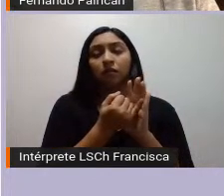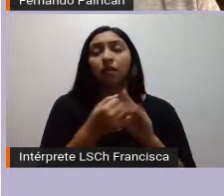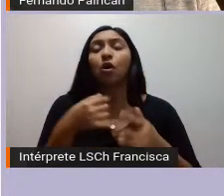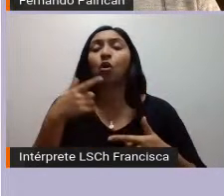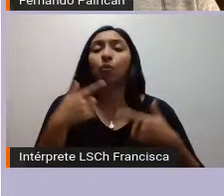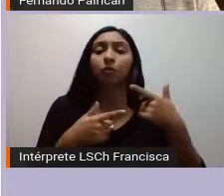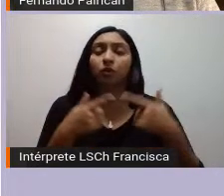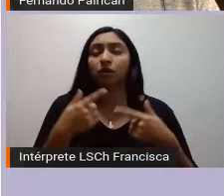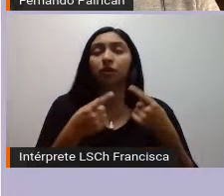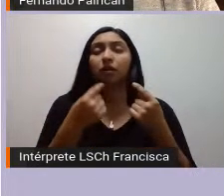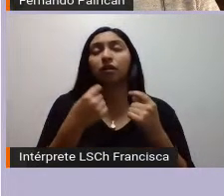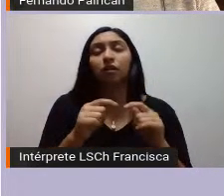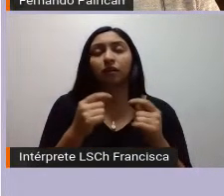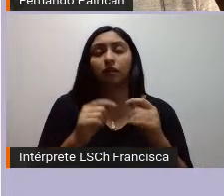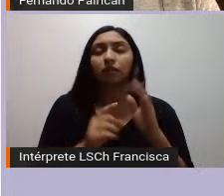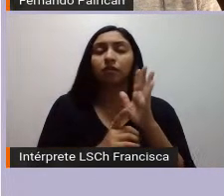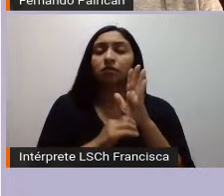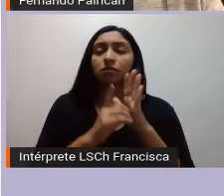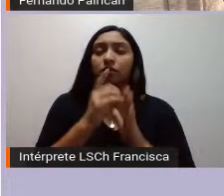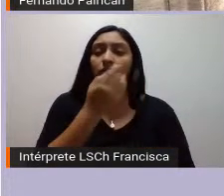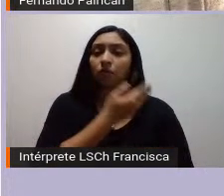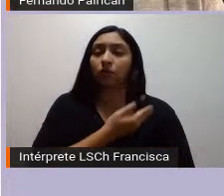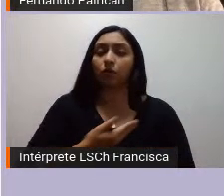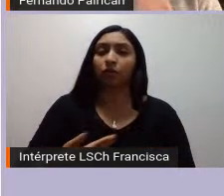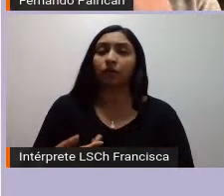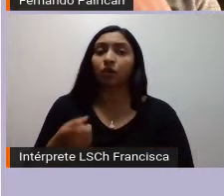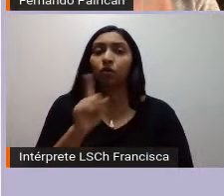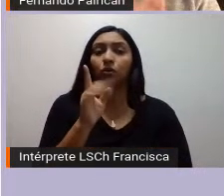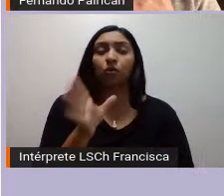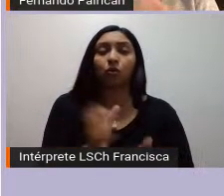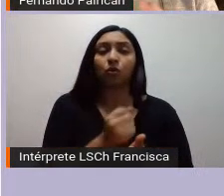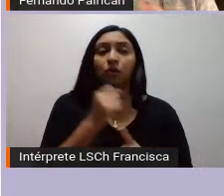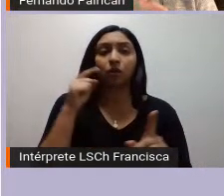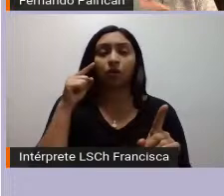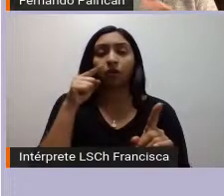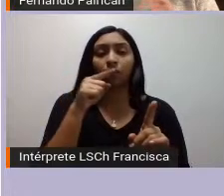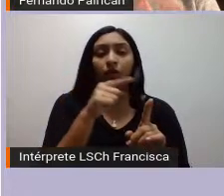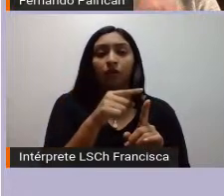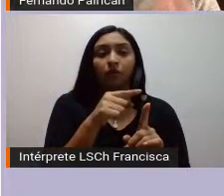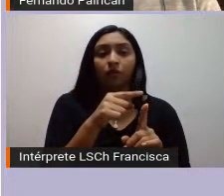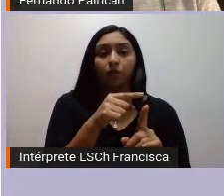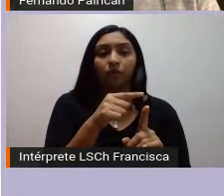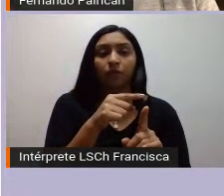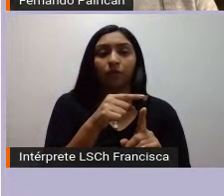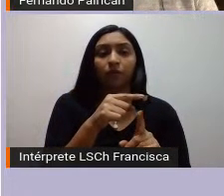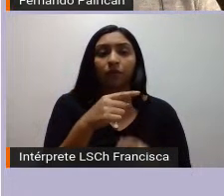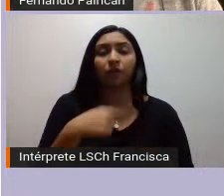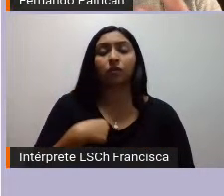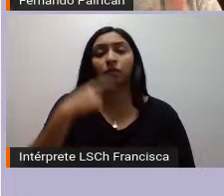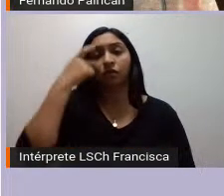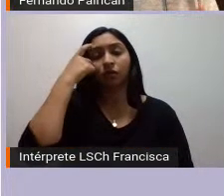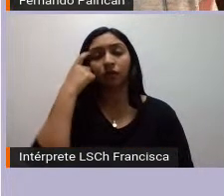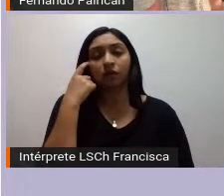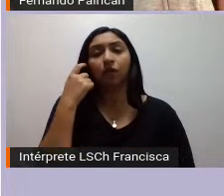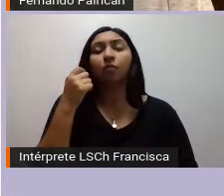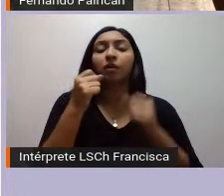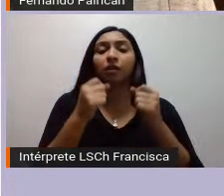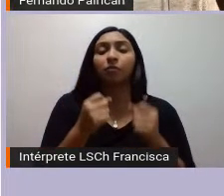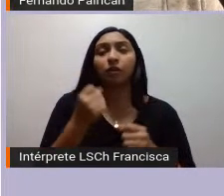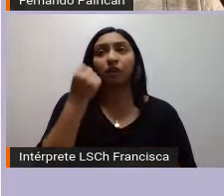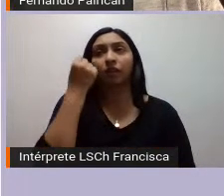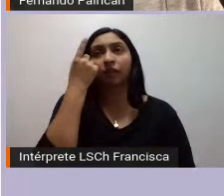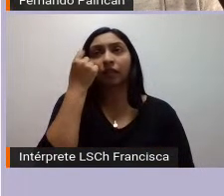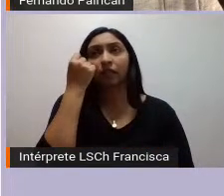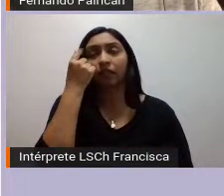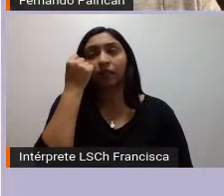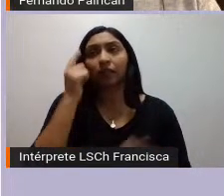gobiernos no han logrado su objetivo y por tanto un aspecto yo creo para entender también la radicalización de los más